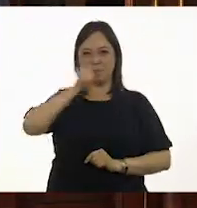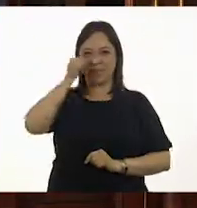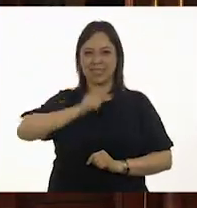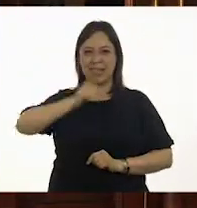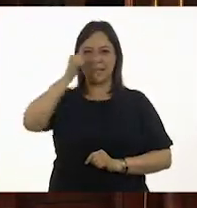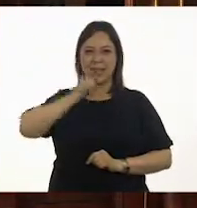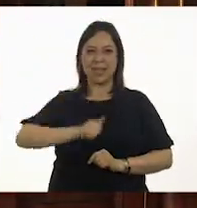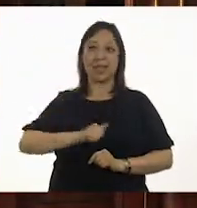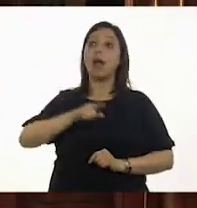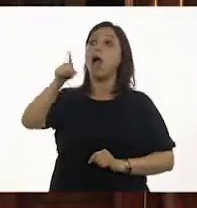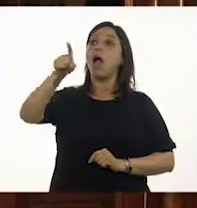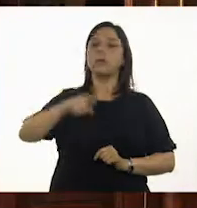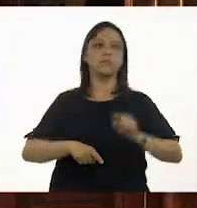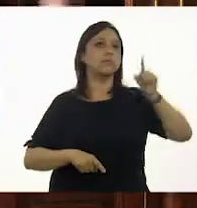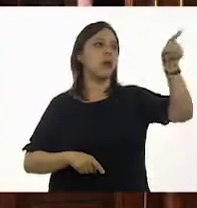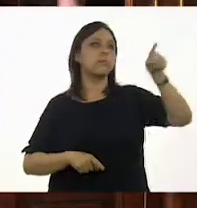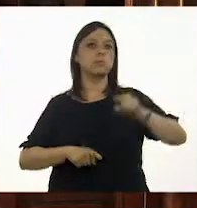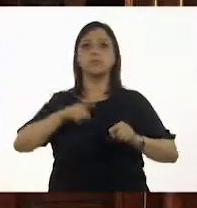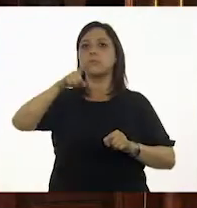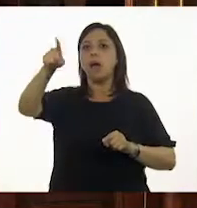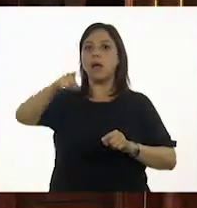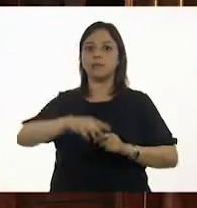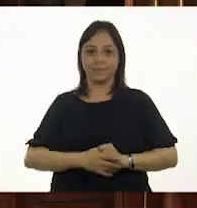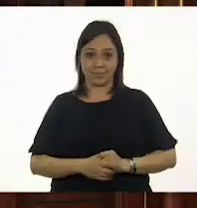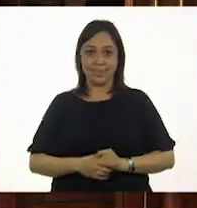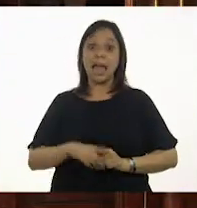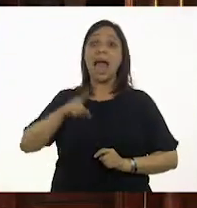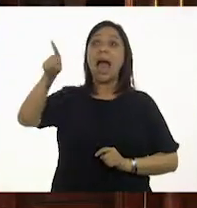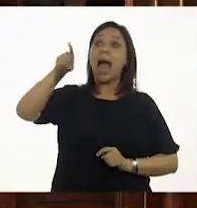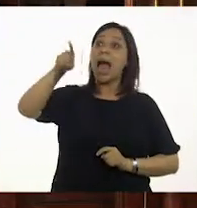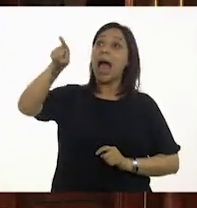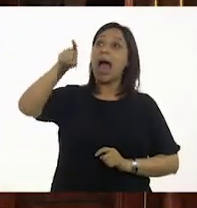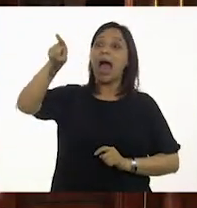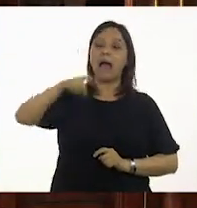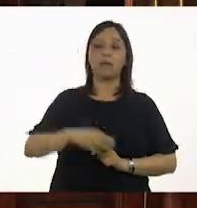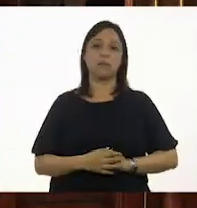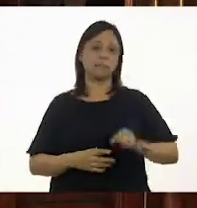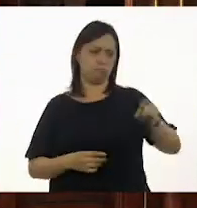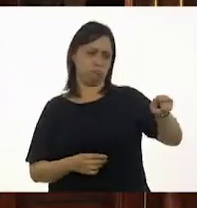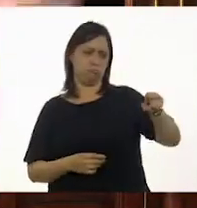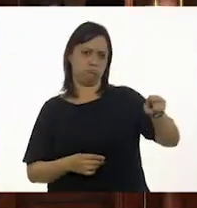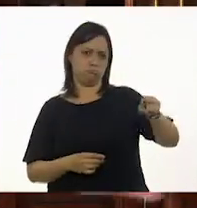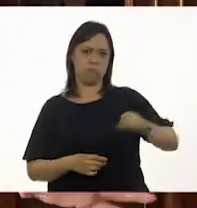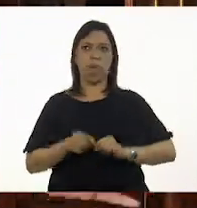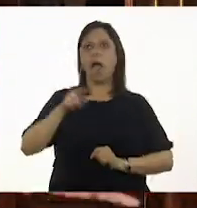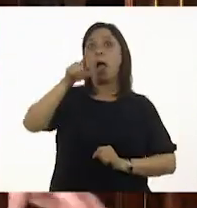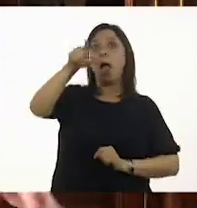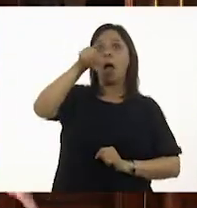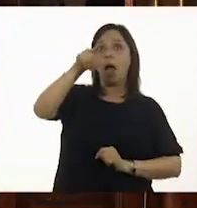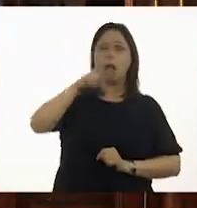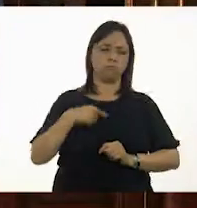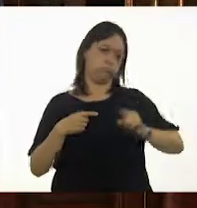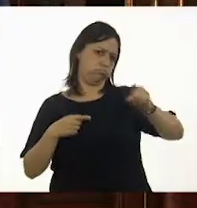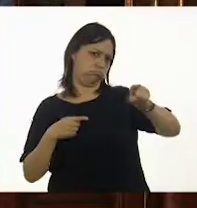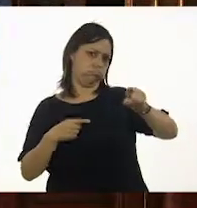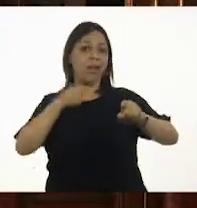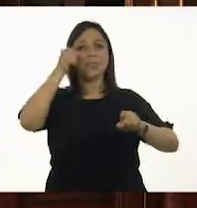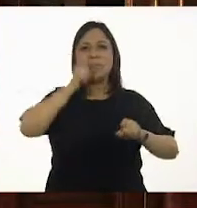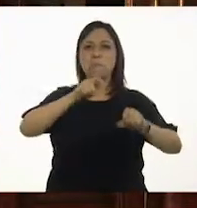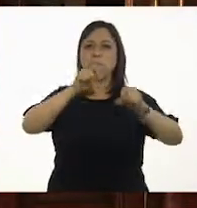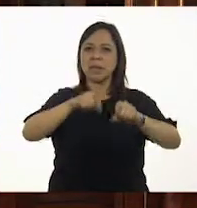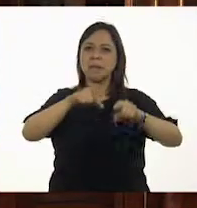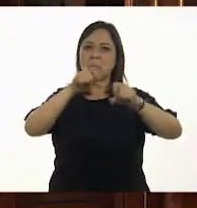que era mira, por ejemplo, era mira, pero era ía, ía, y todo era ía. Y ahí